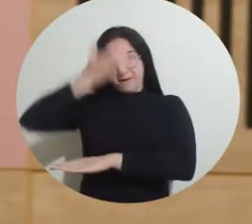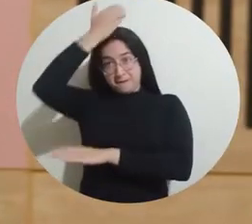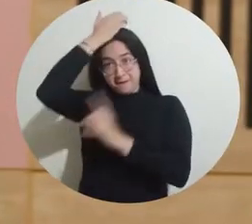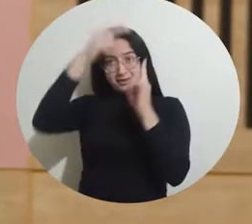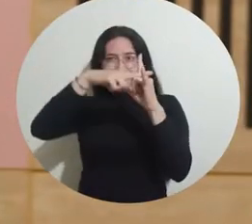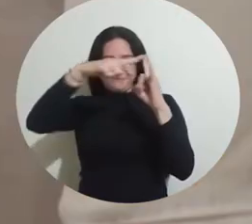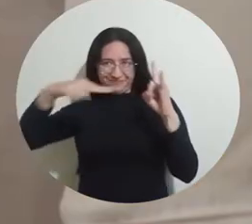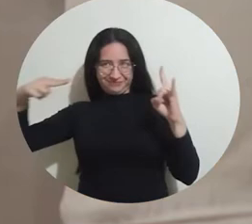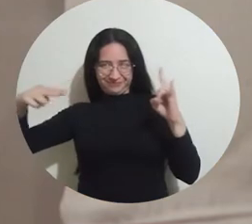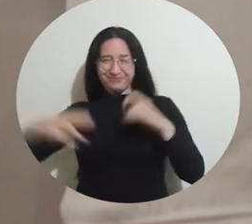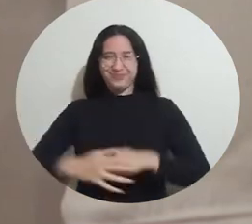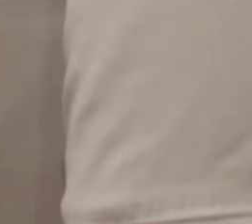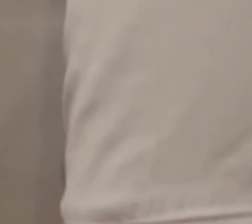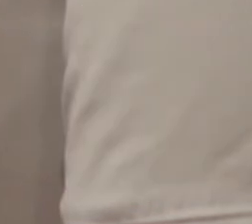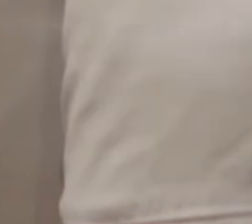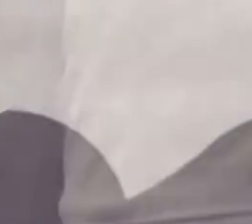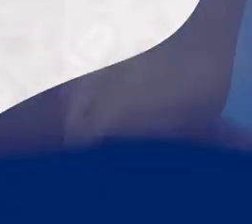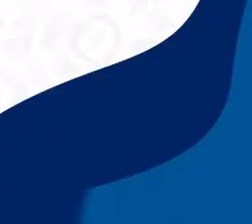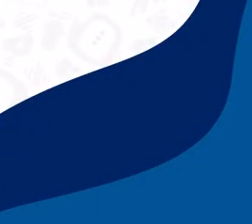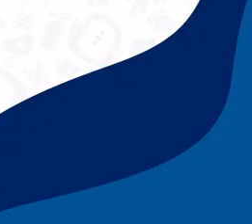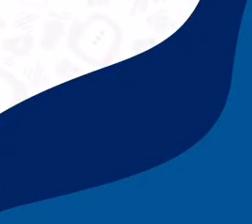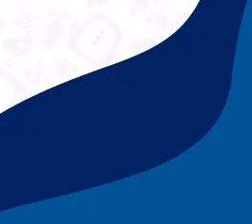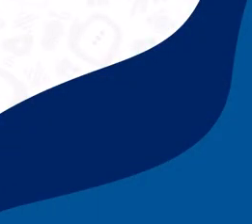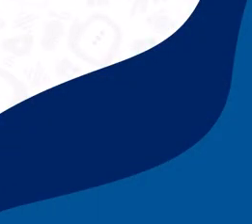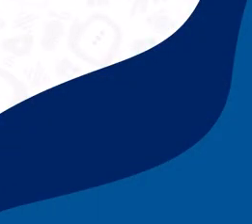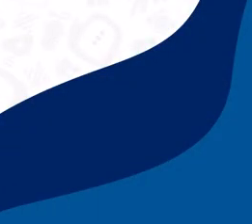Magdalena conmemoró el Mes de la Enfermería.